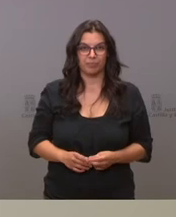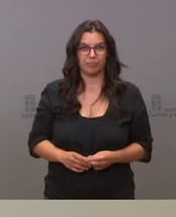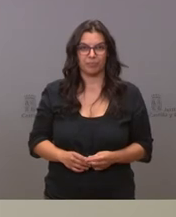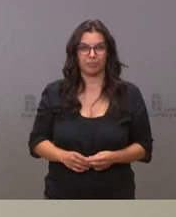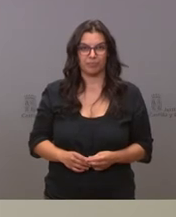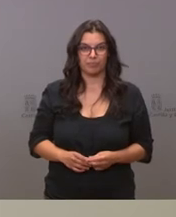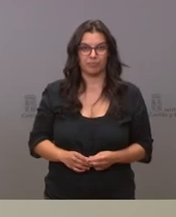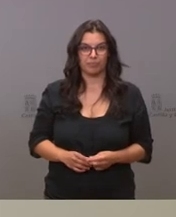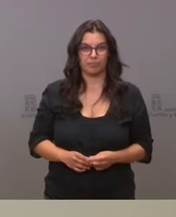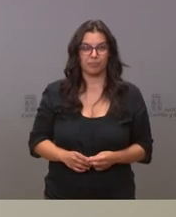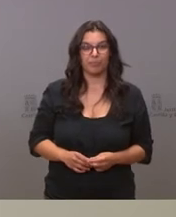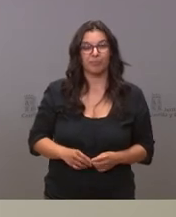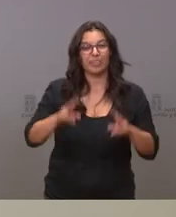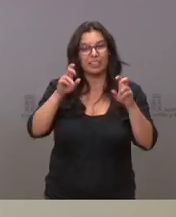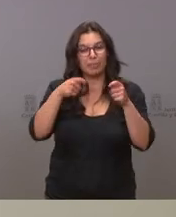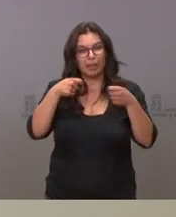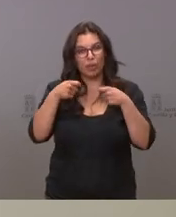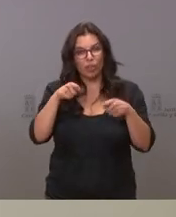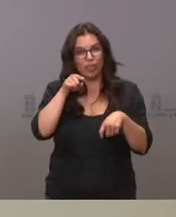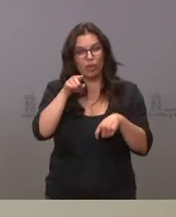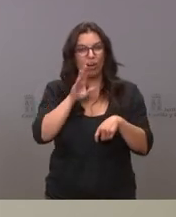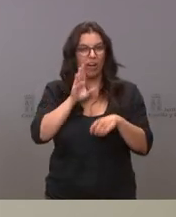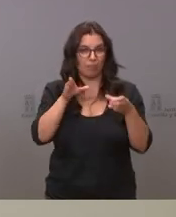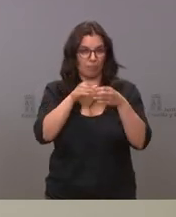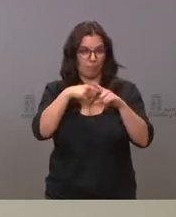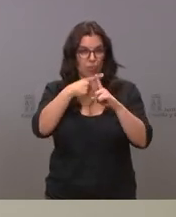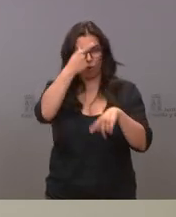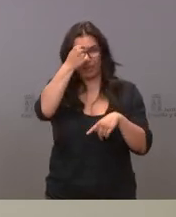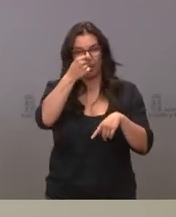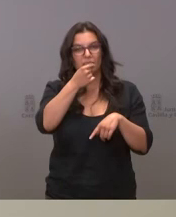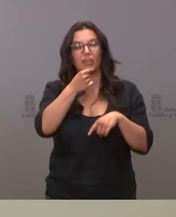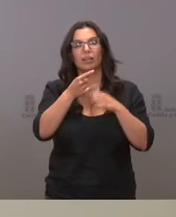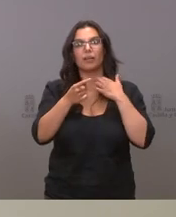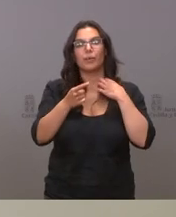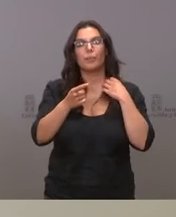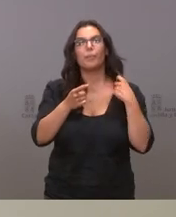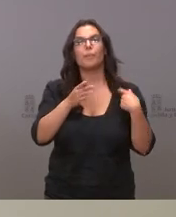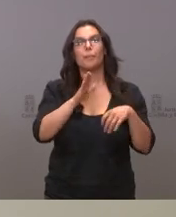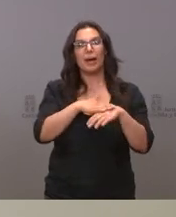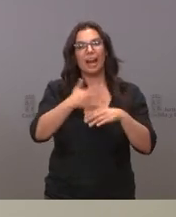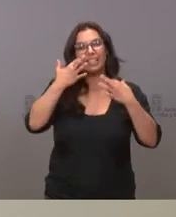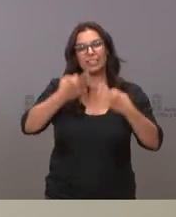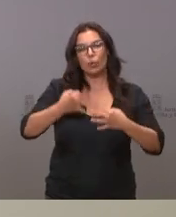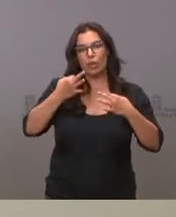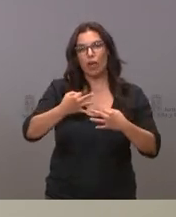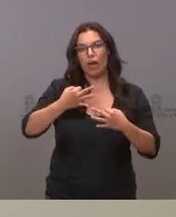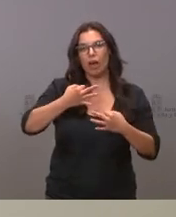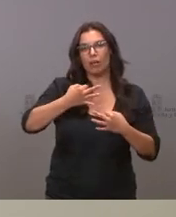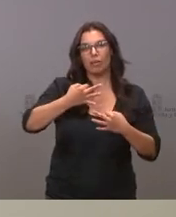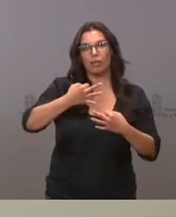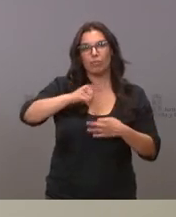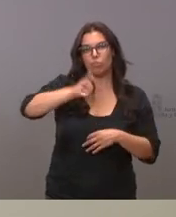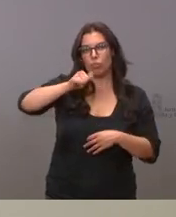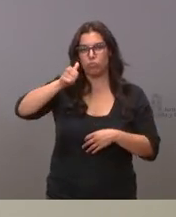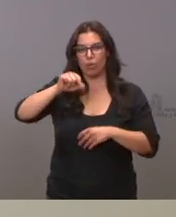¿sería una negociación para un acuerdo para mantener para asegurar la aprobación de las leyes